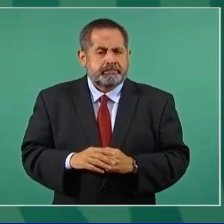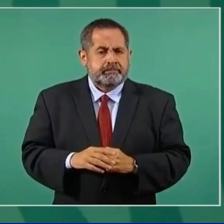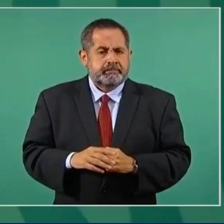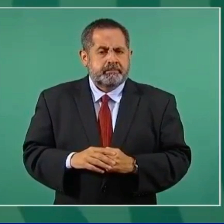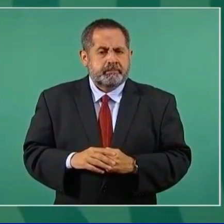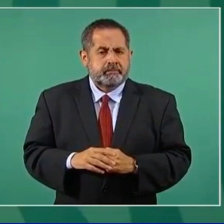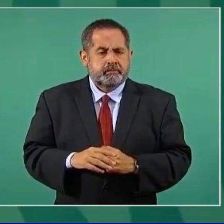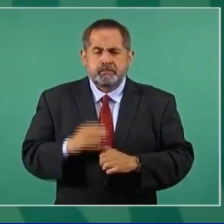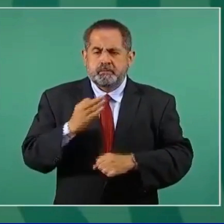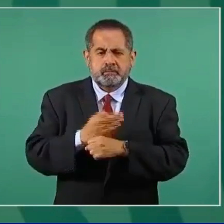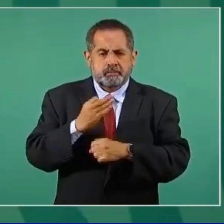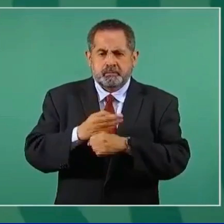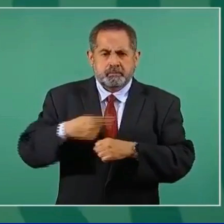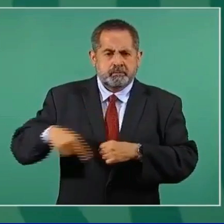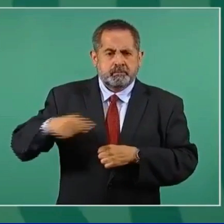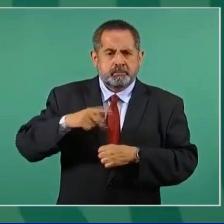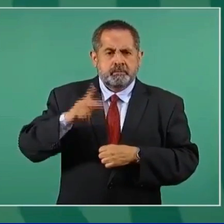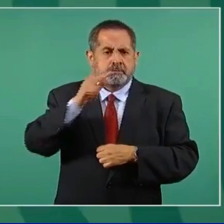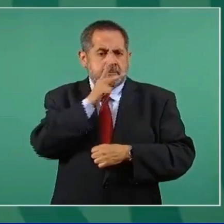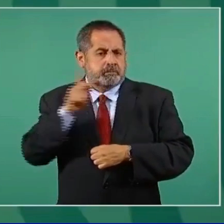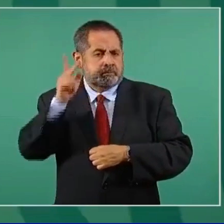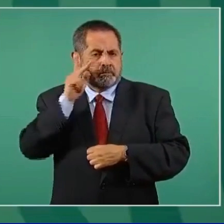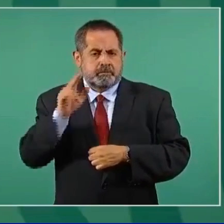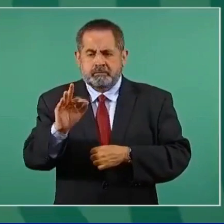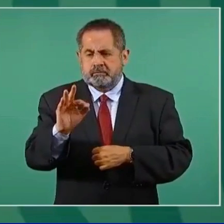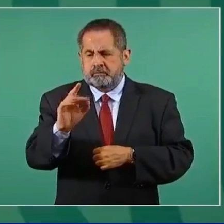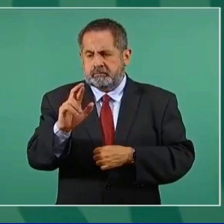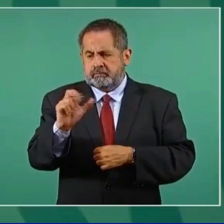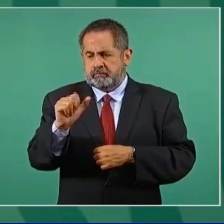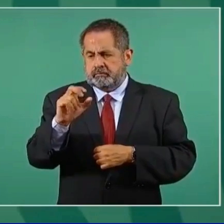tiempos del Papa Francisco.